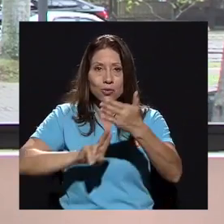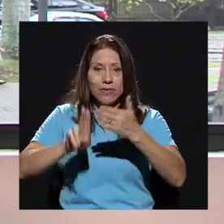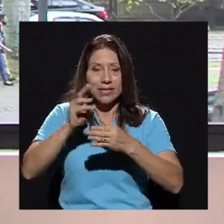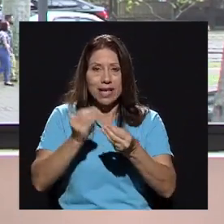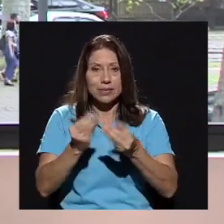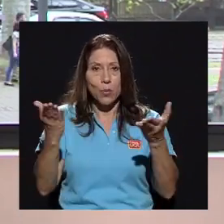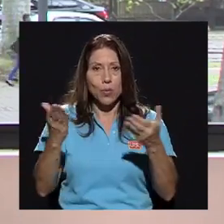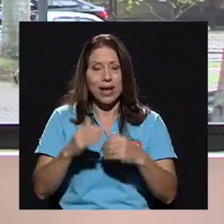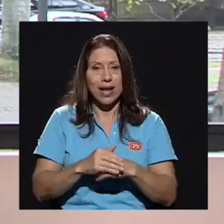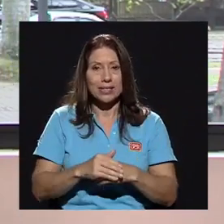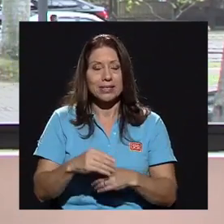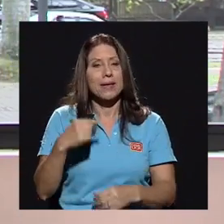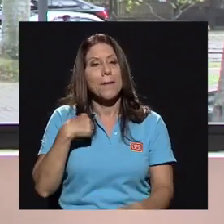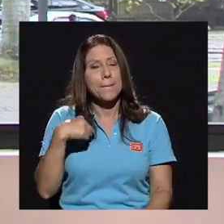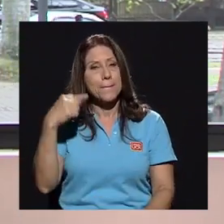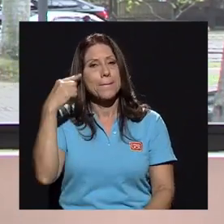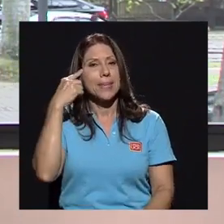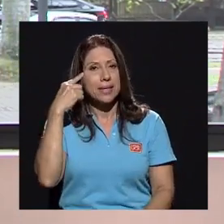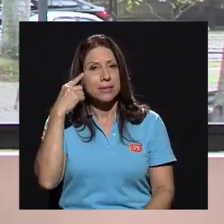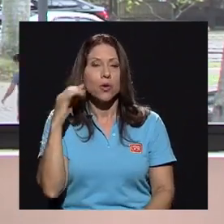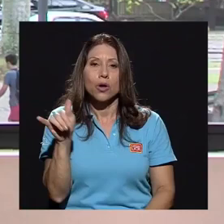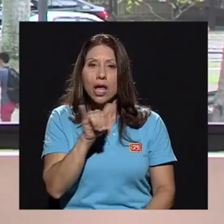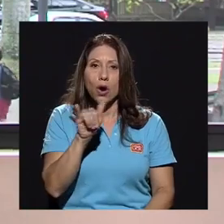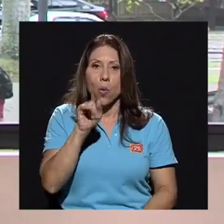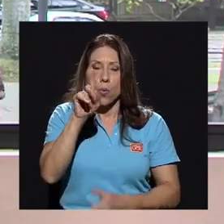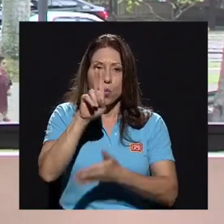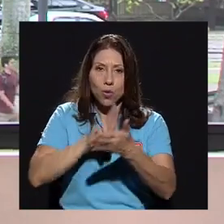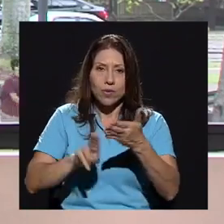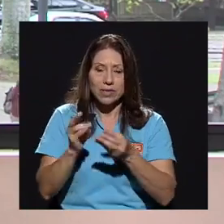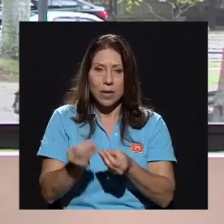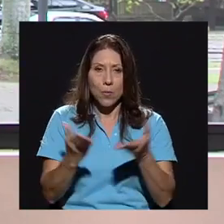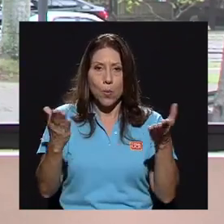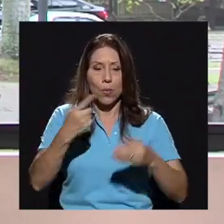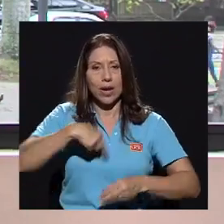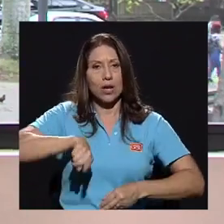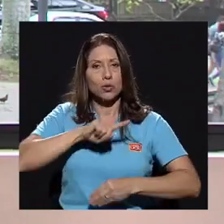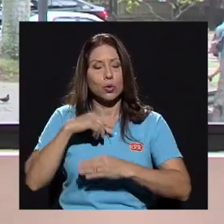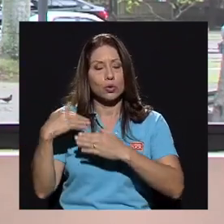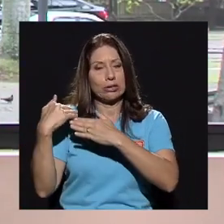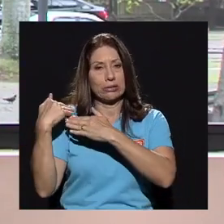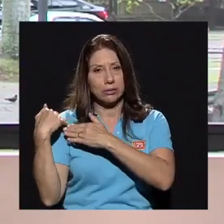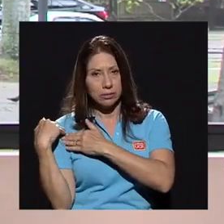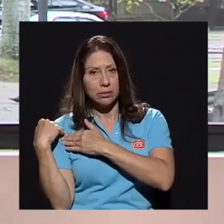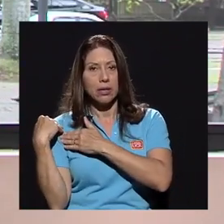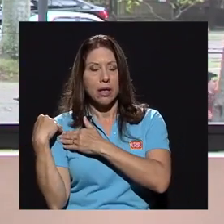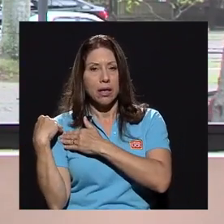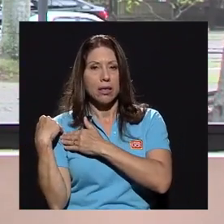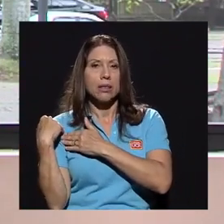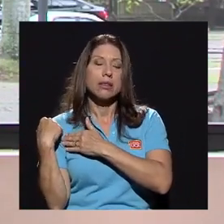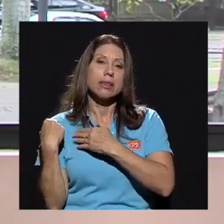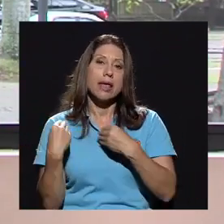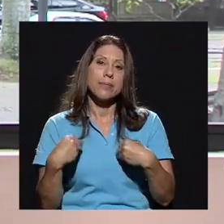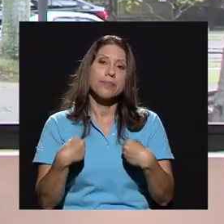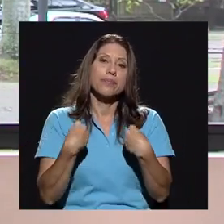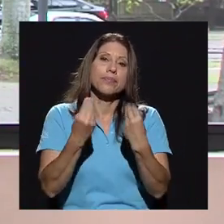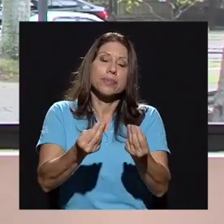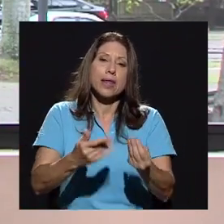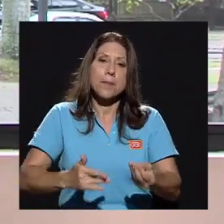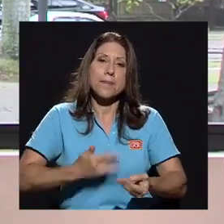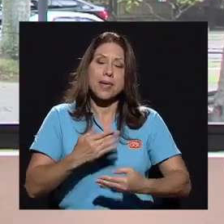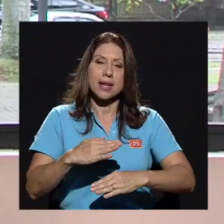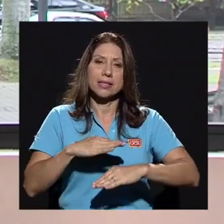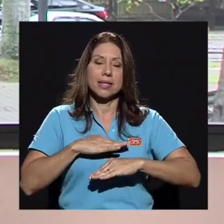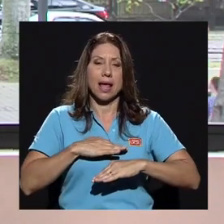públicas. Pienso que como una universidad pública tenemos la responsabilidad de generar